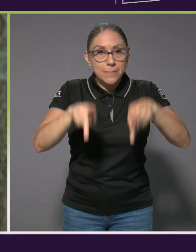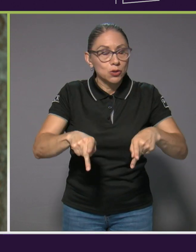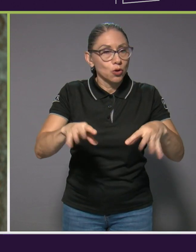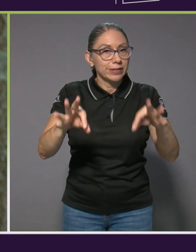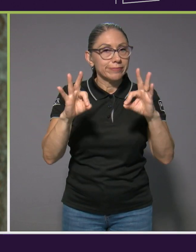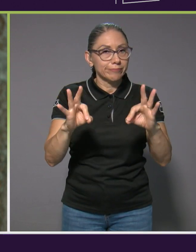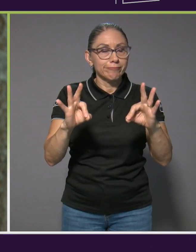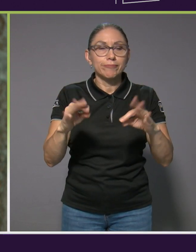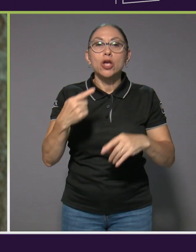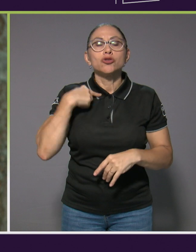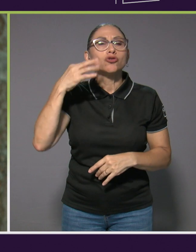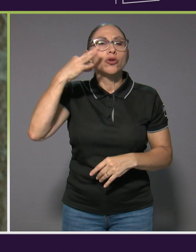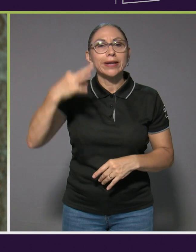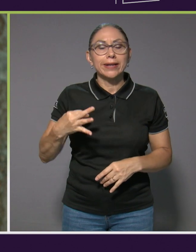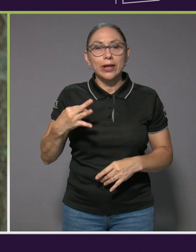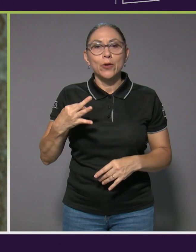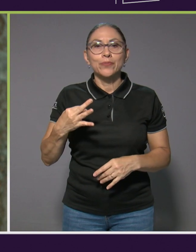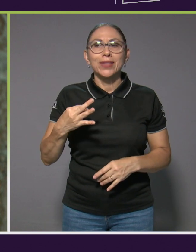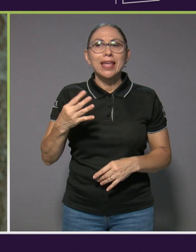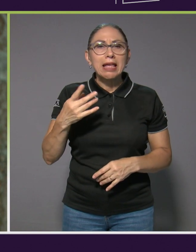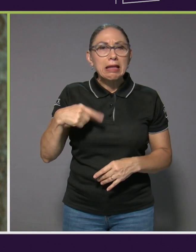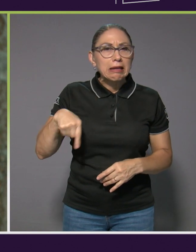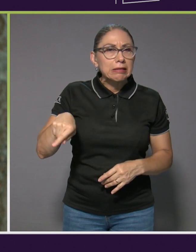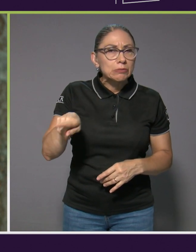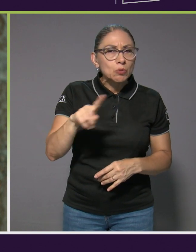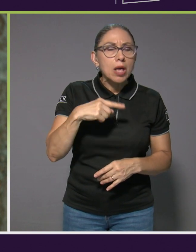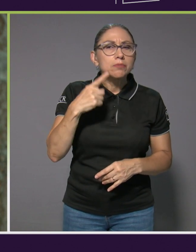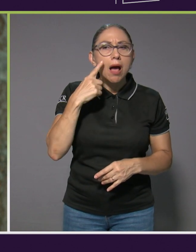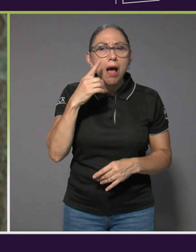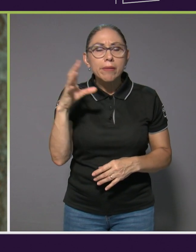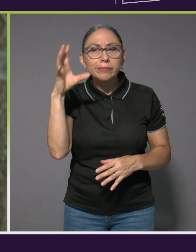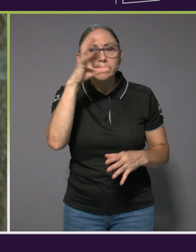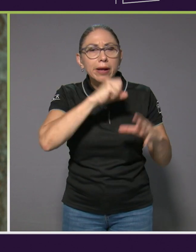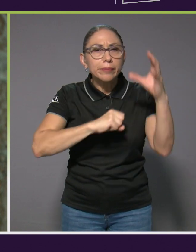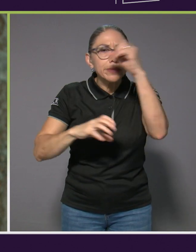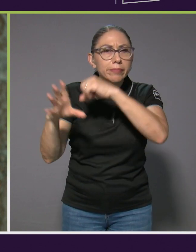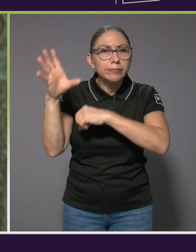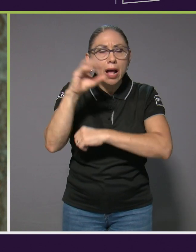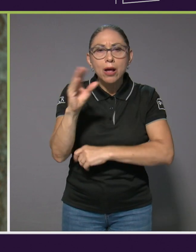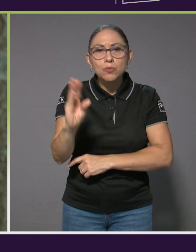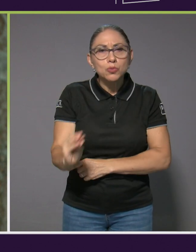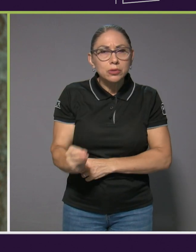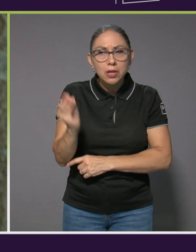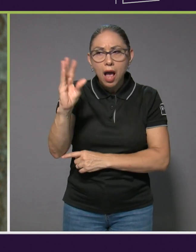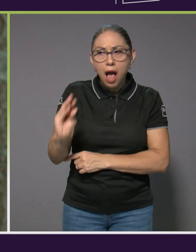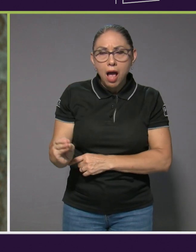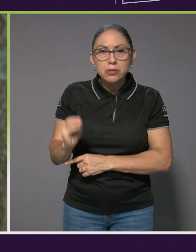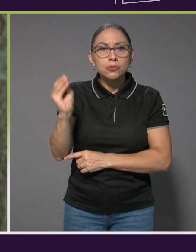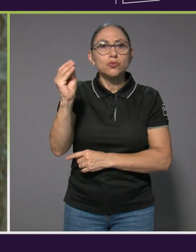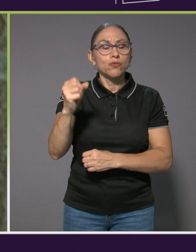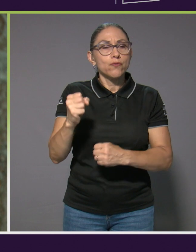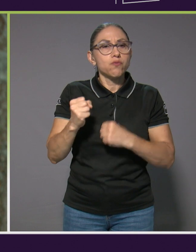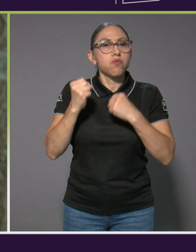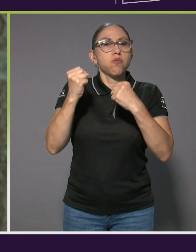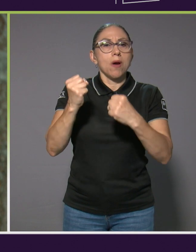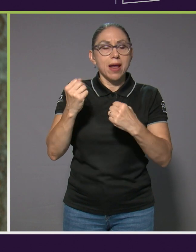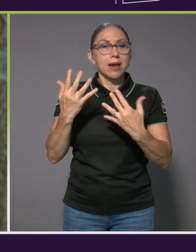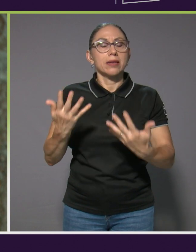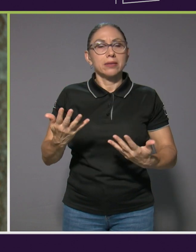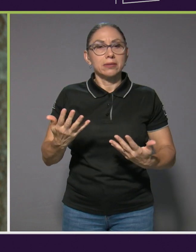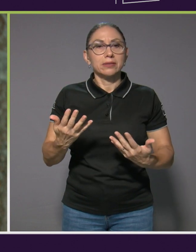Yo creo que van apareciendo muchachos, van apareciendo jóvenes, fuertes, y